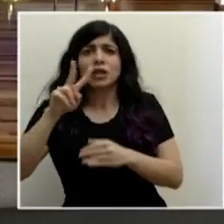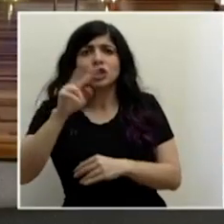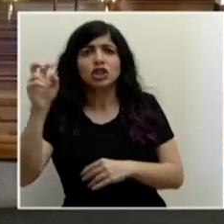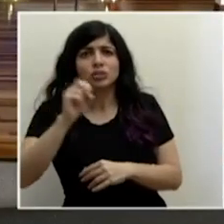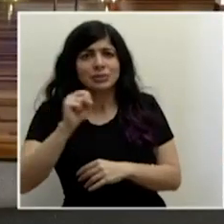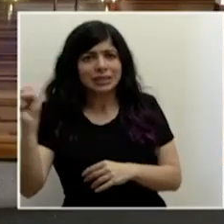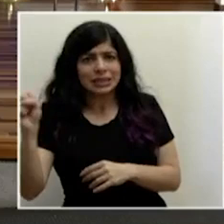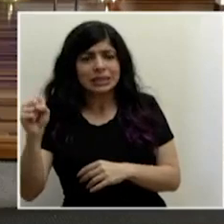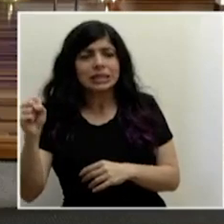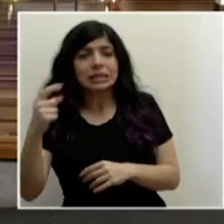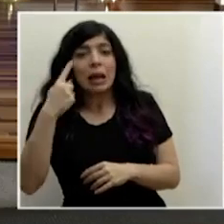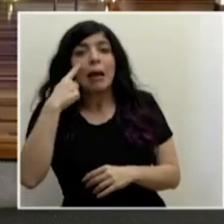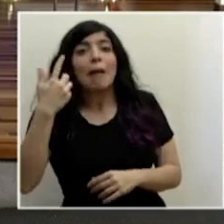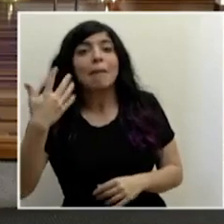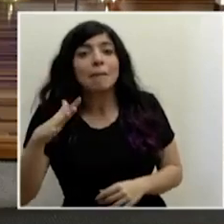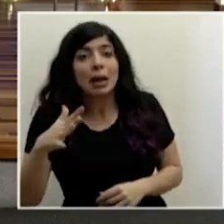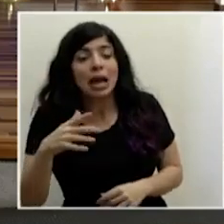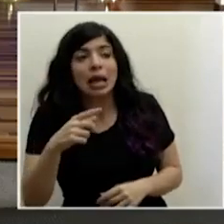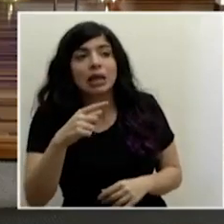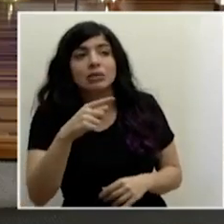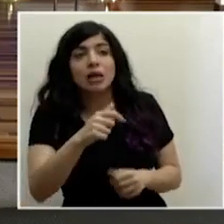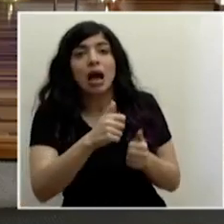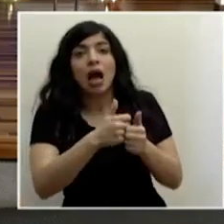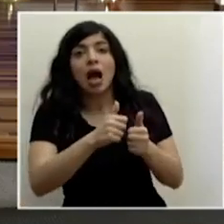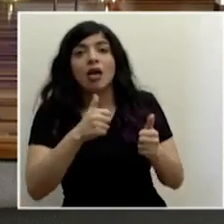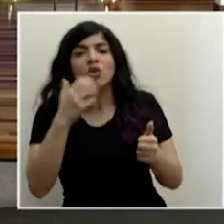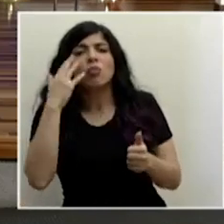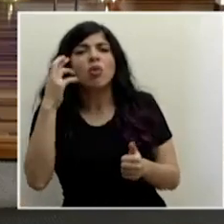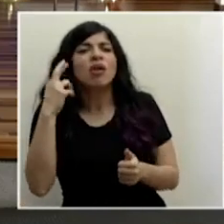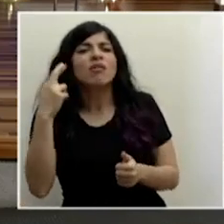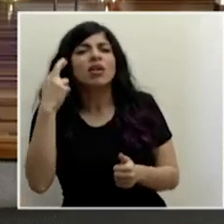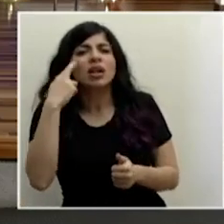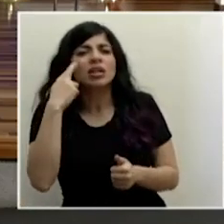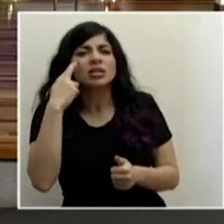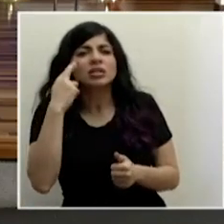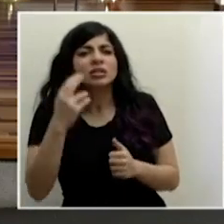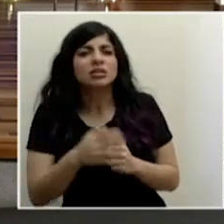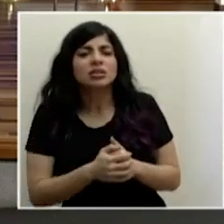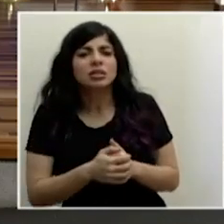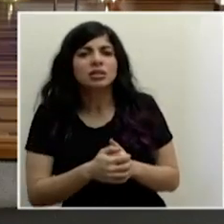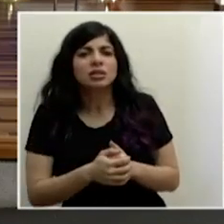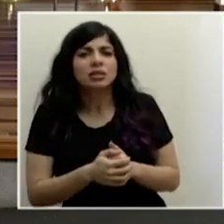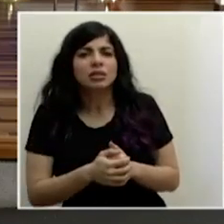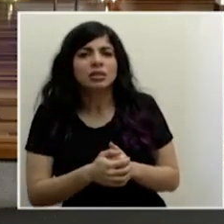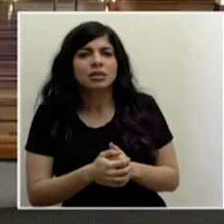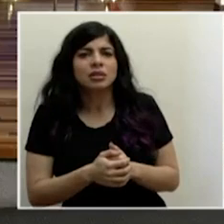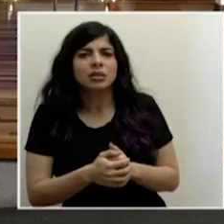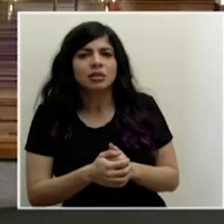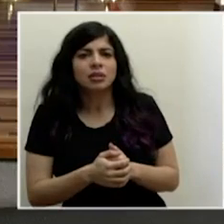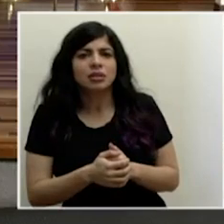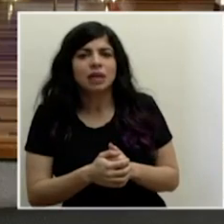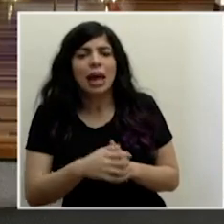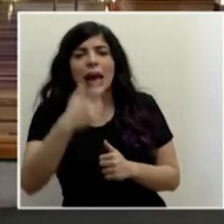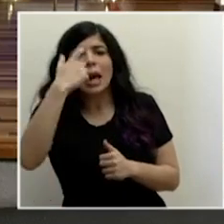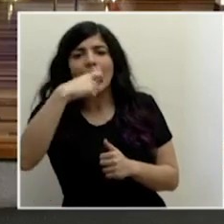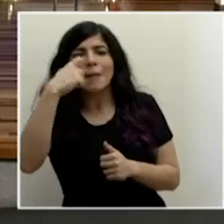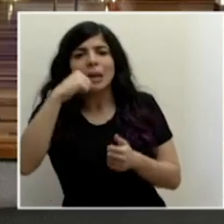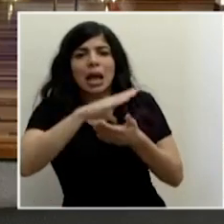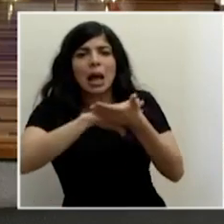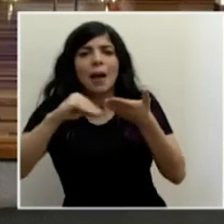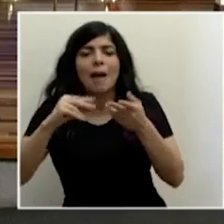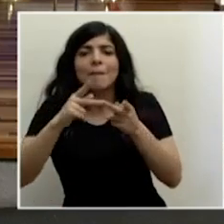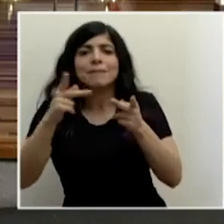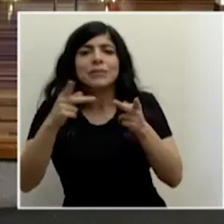meses y que al parecer lo que provocó este atraso es que gemeliaron las plazas.